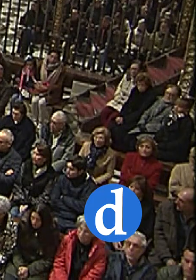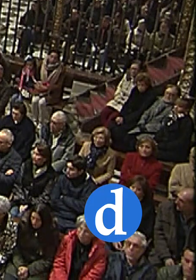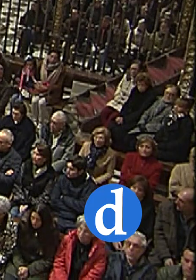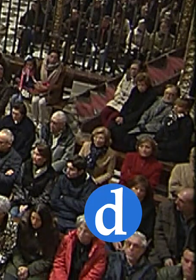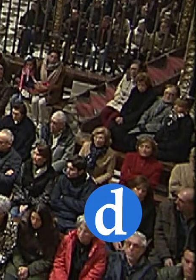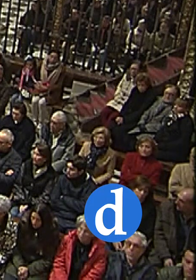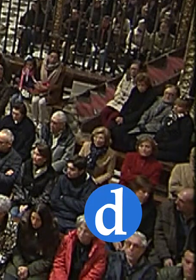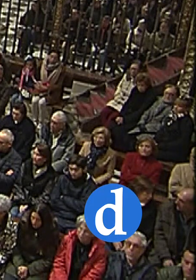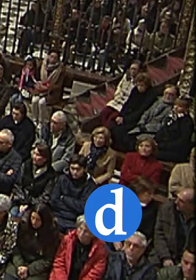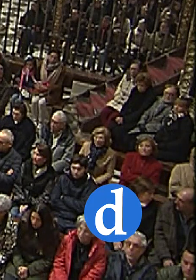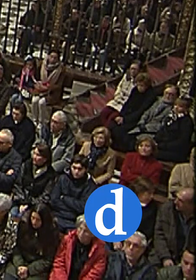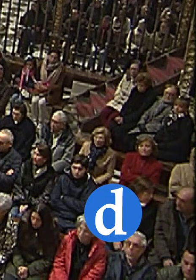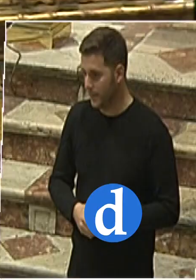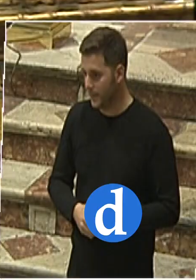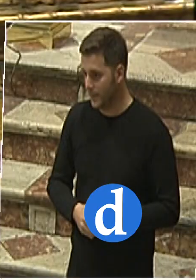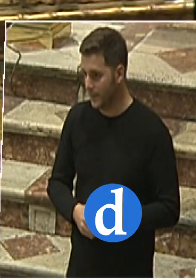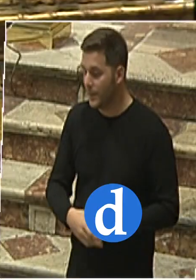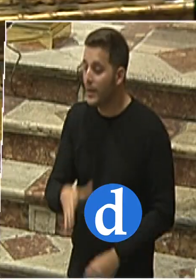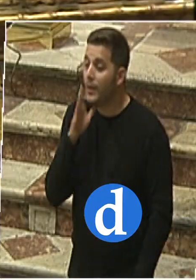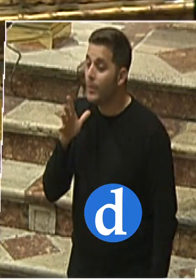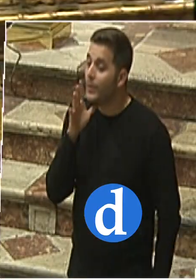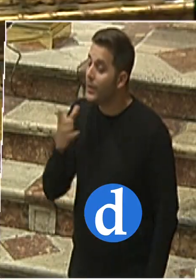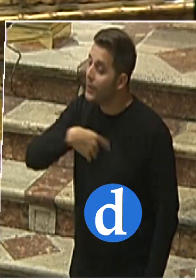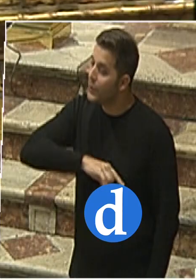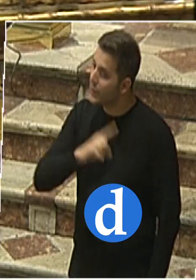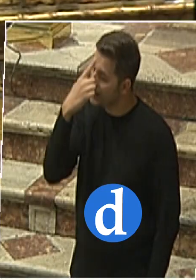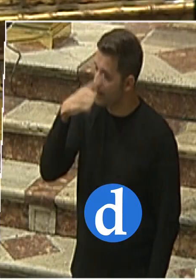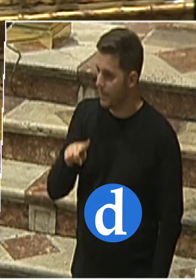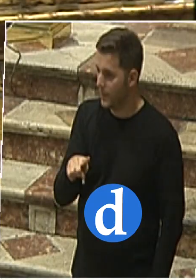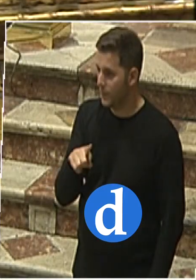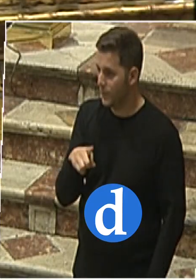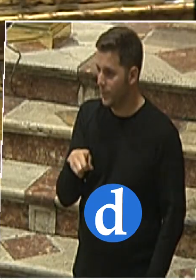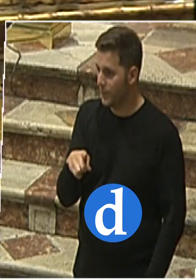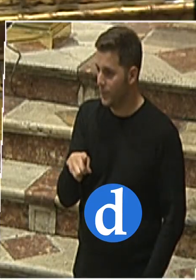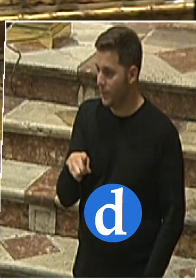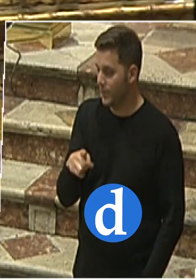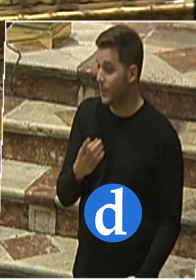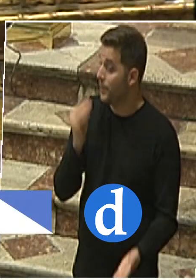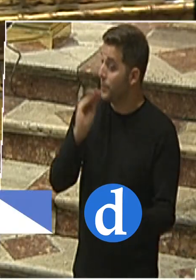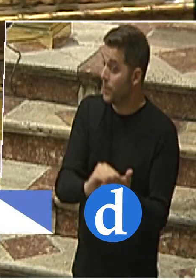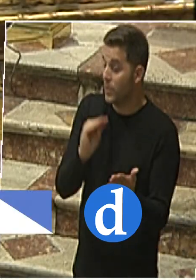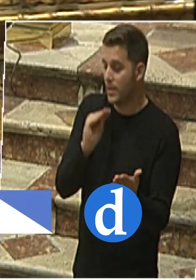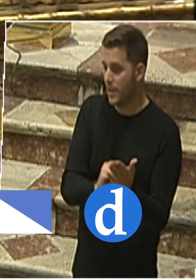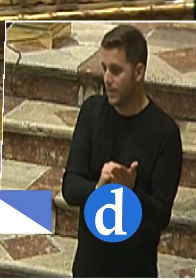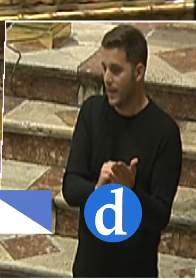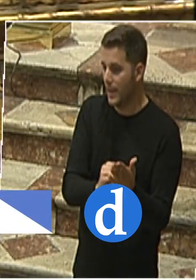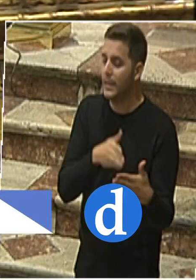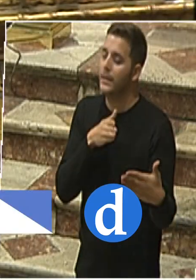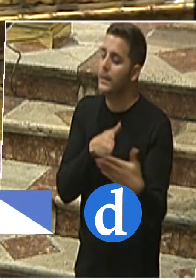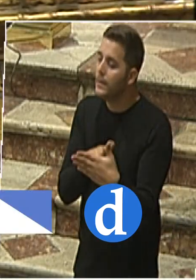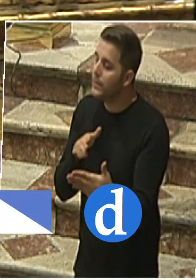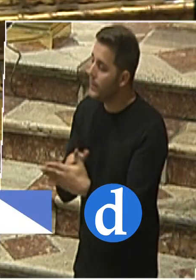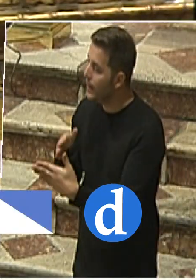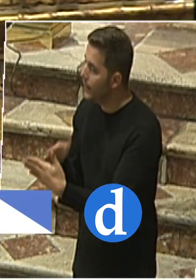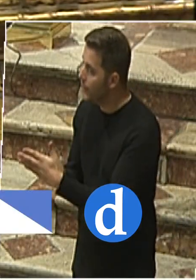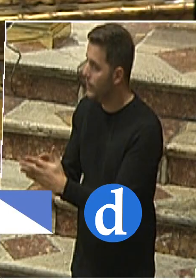refleja el amor de Cristo. Sabemos que muchas veces los obstáculos, las dificultades